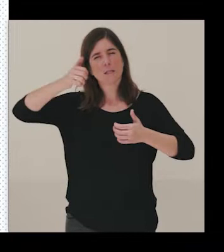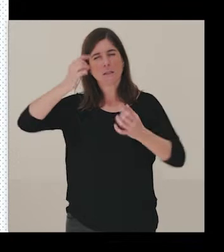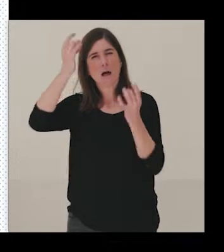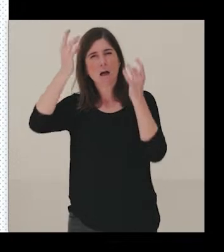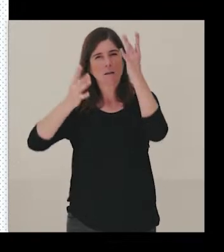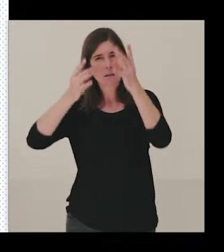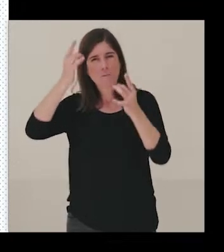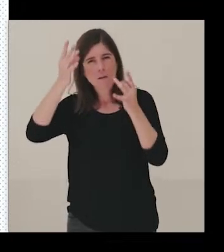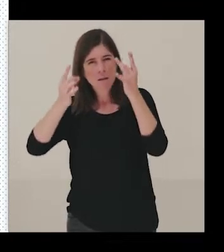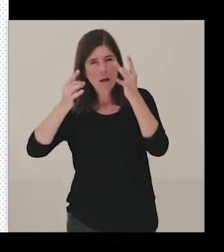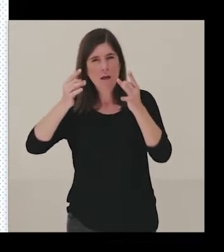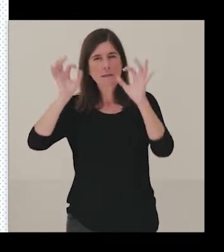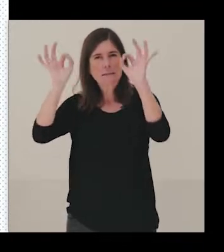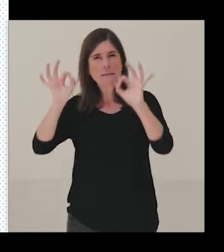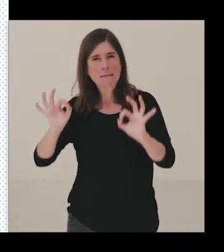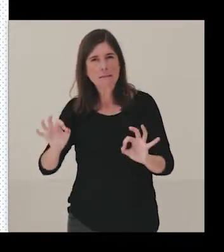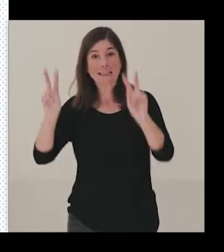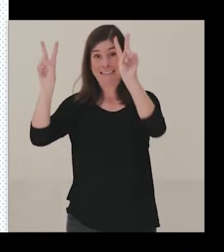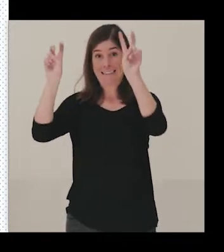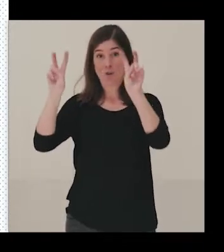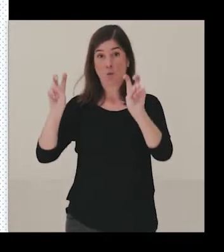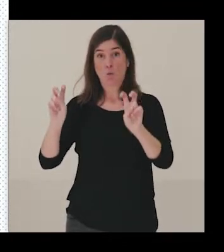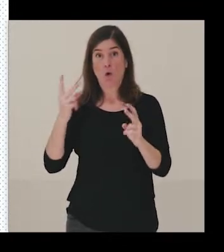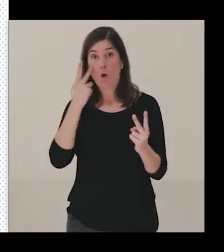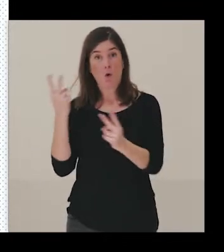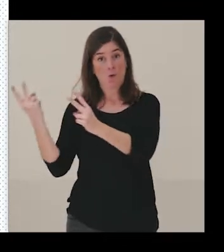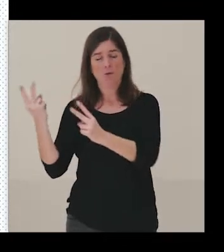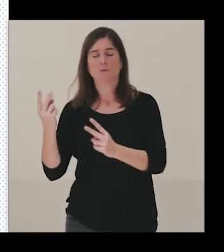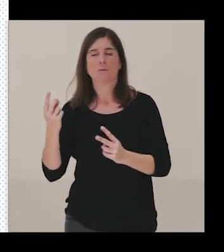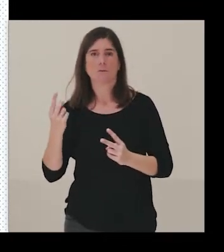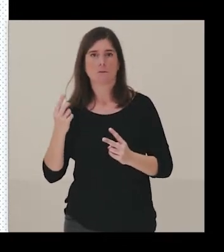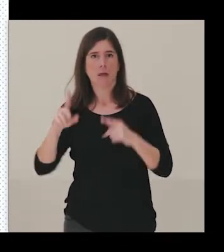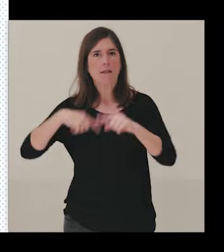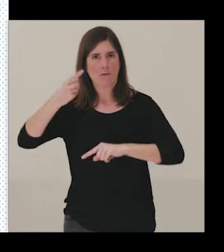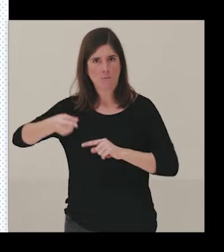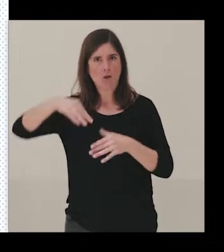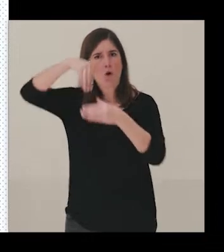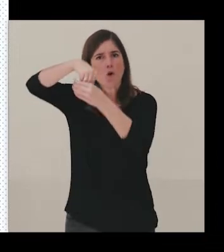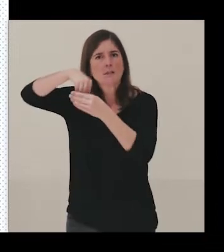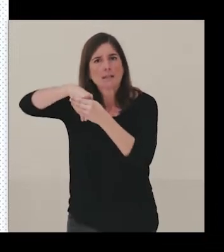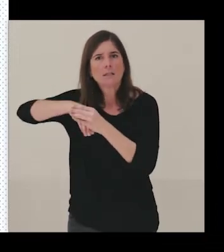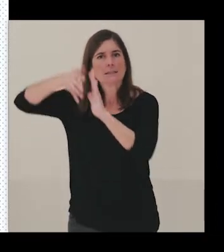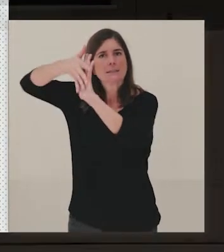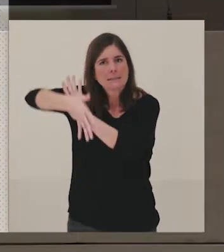actividades que ahora vamos a ir detallando. Ahí tenéis los títulos y ahora entramos un poquito en los contenidos.